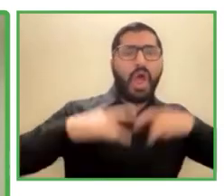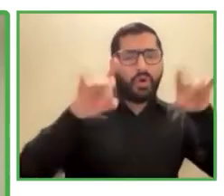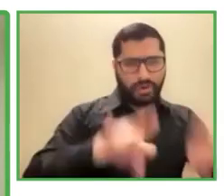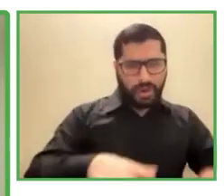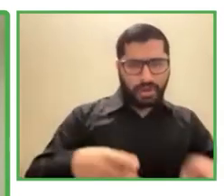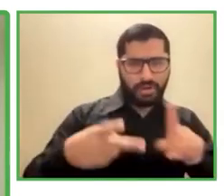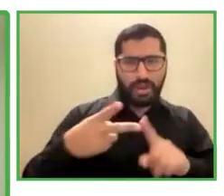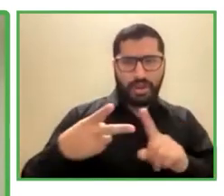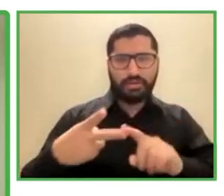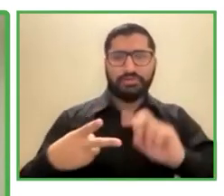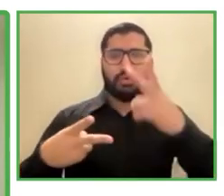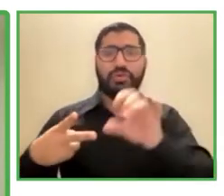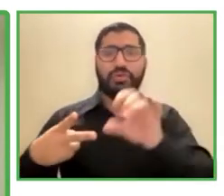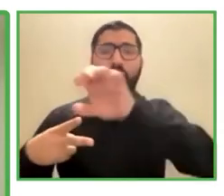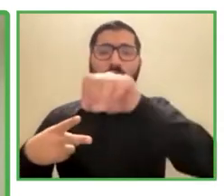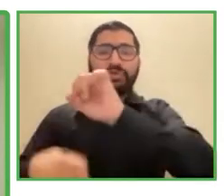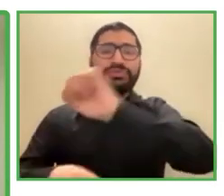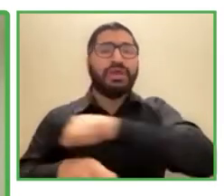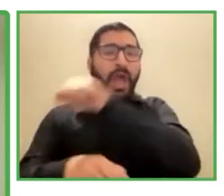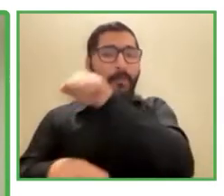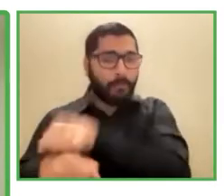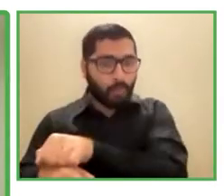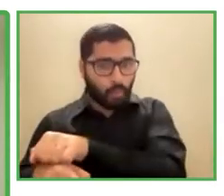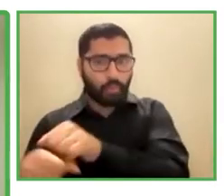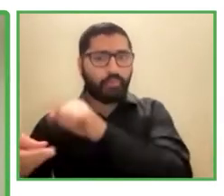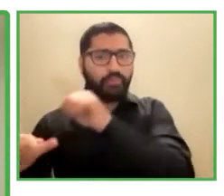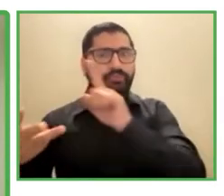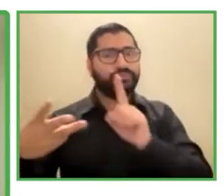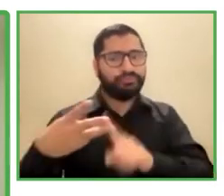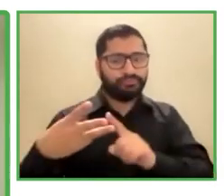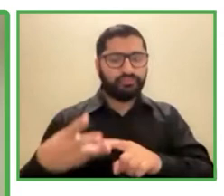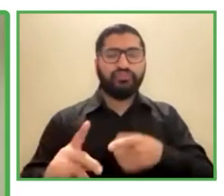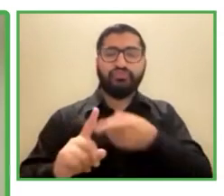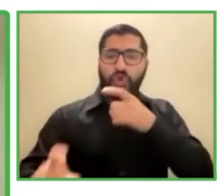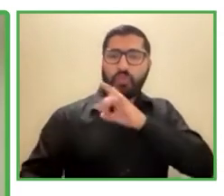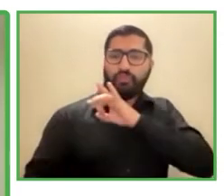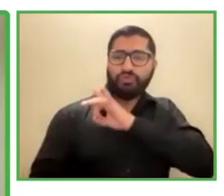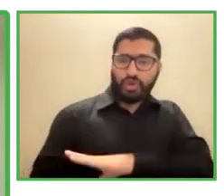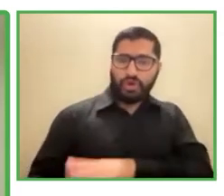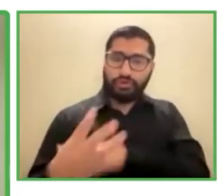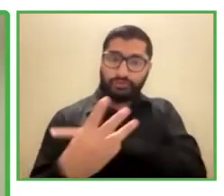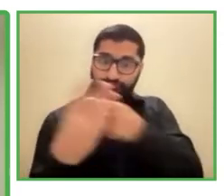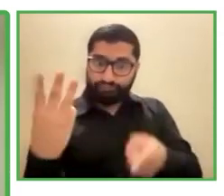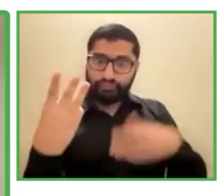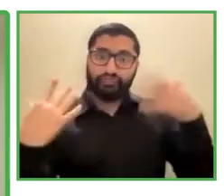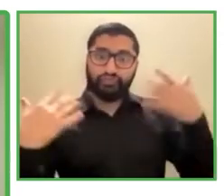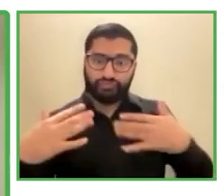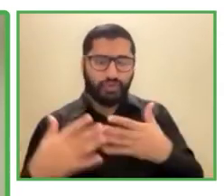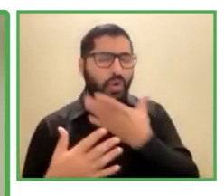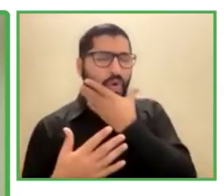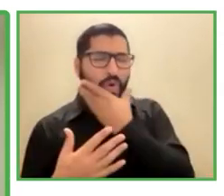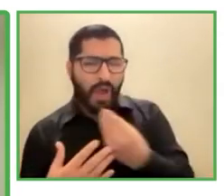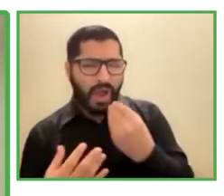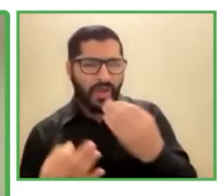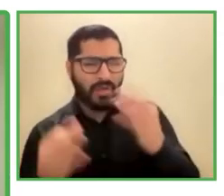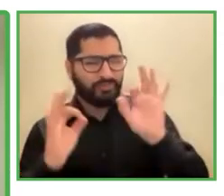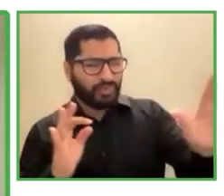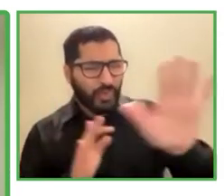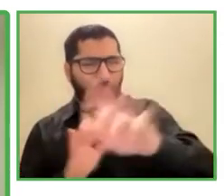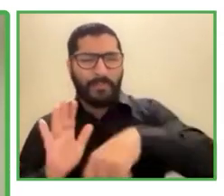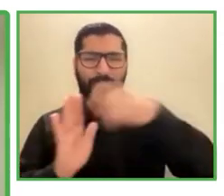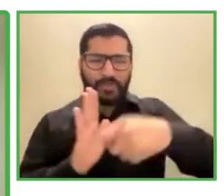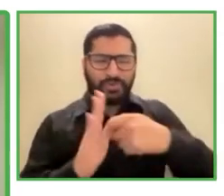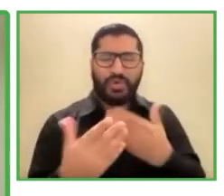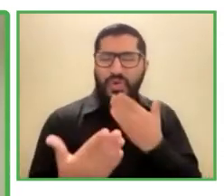preparan para conocer estos lindos proyectos y estas grandes buenas prácticas, voy a